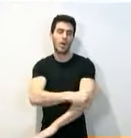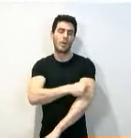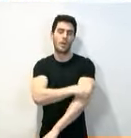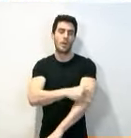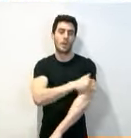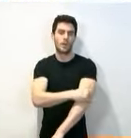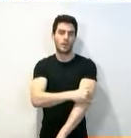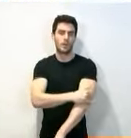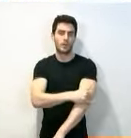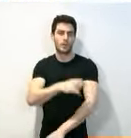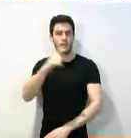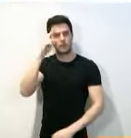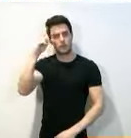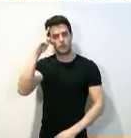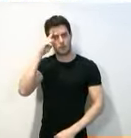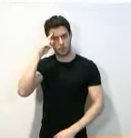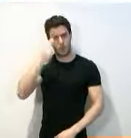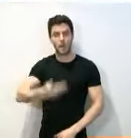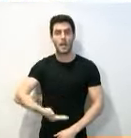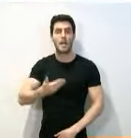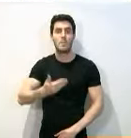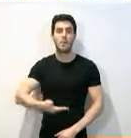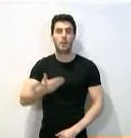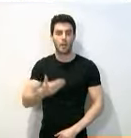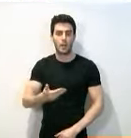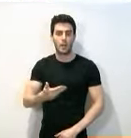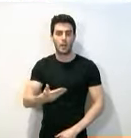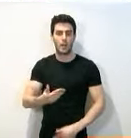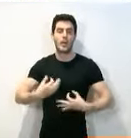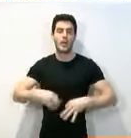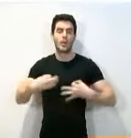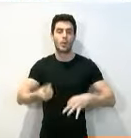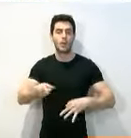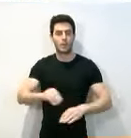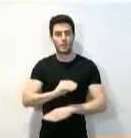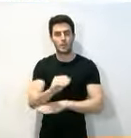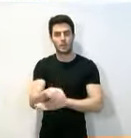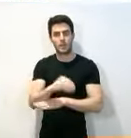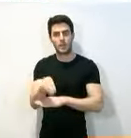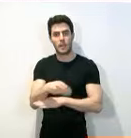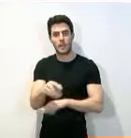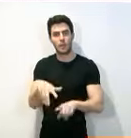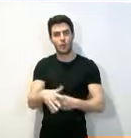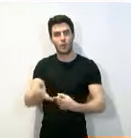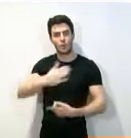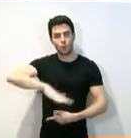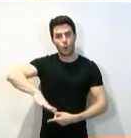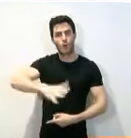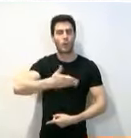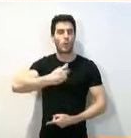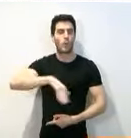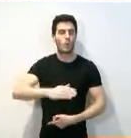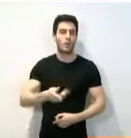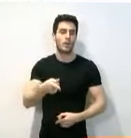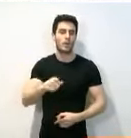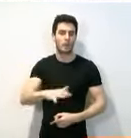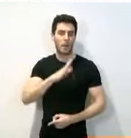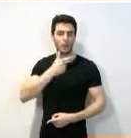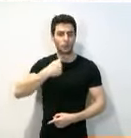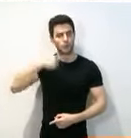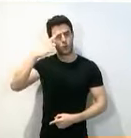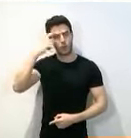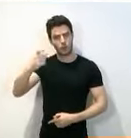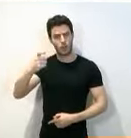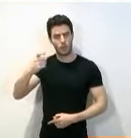es conocedor de la importancia que tiene la coherencia y el mantenimiento con nuestro entorno y, por eso, creo que no es